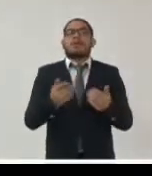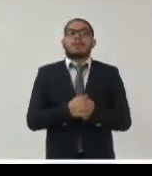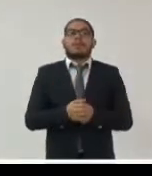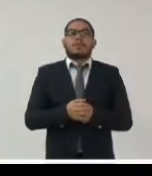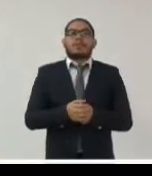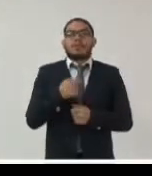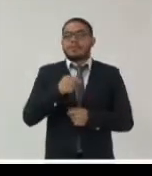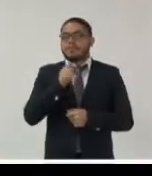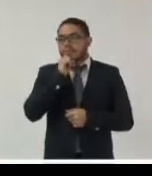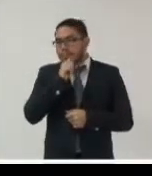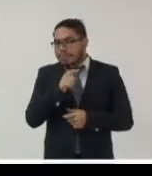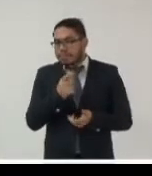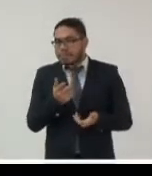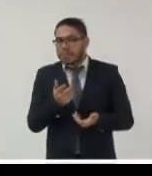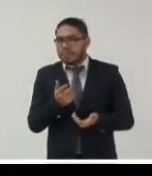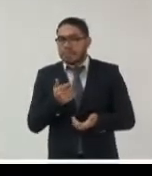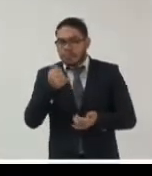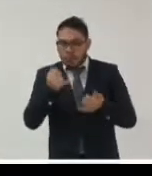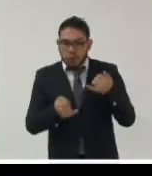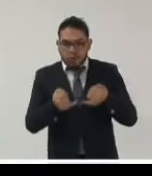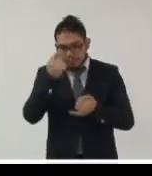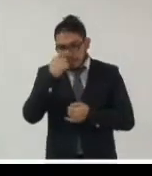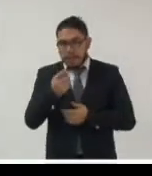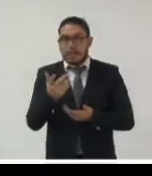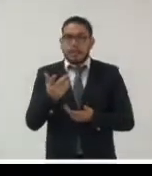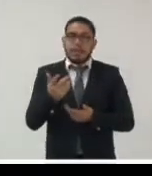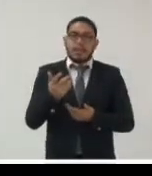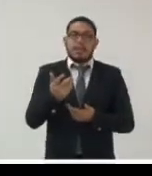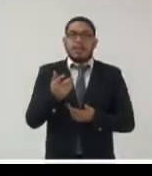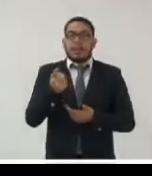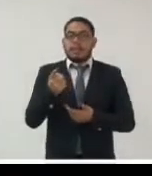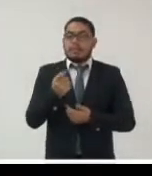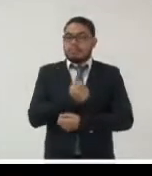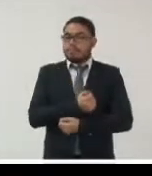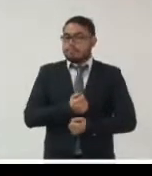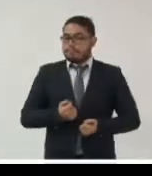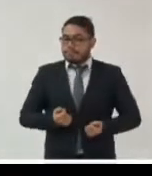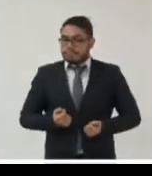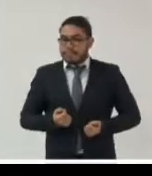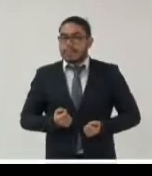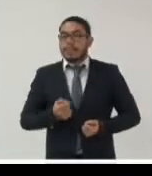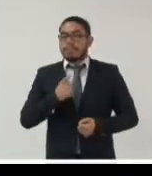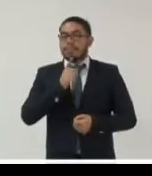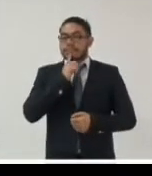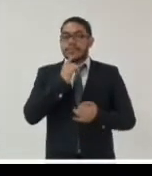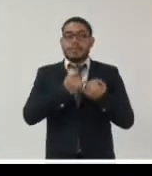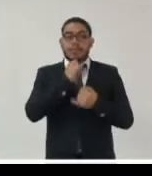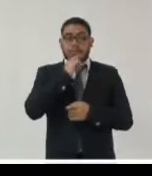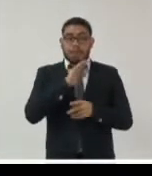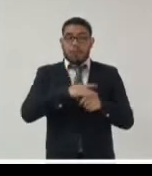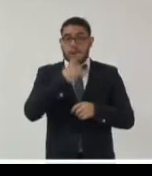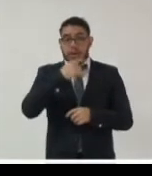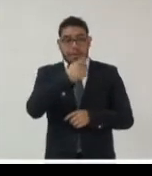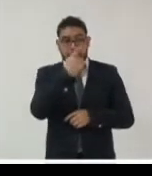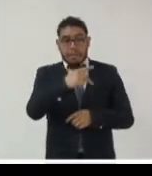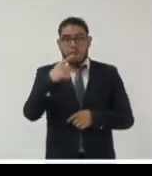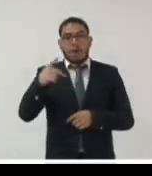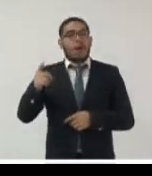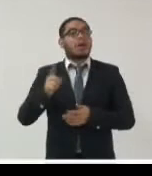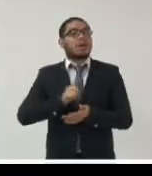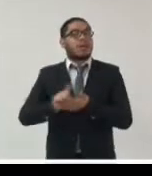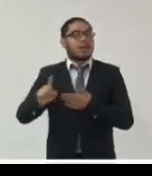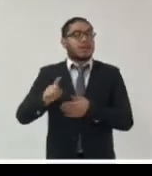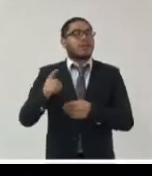jurídico para se mantener la confidencialidad de los ciudadanos que es un derecho mío estos datos